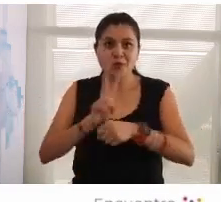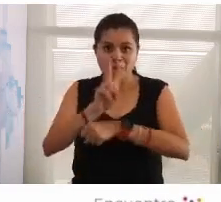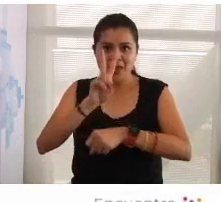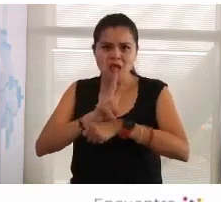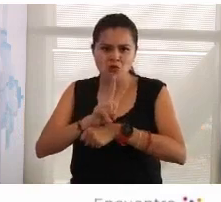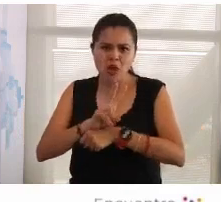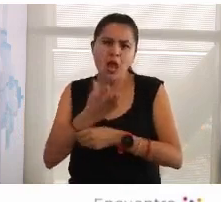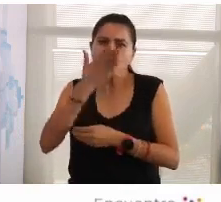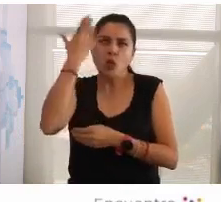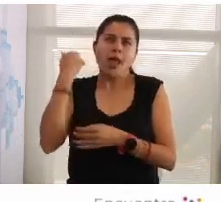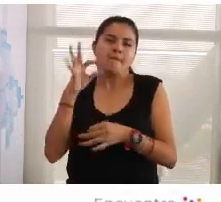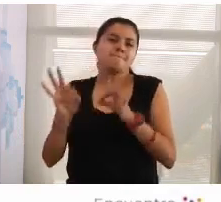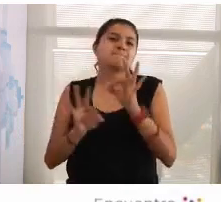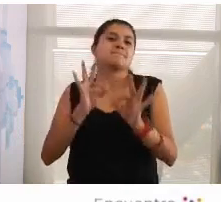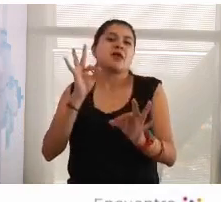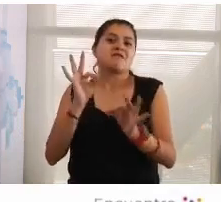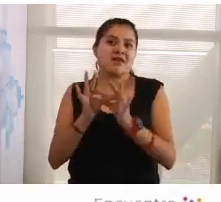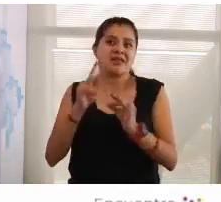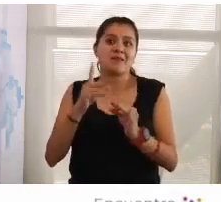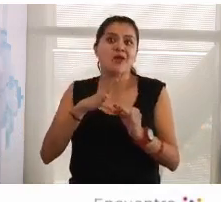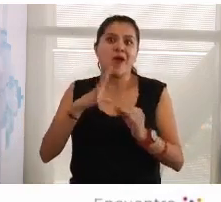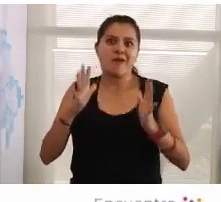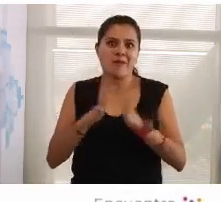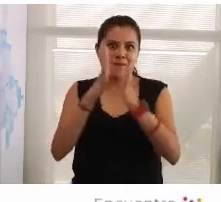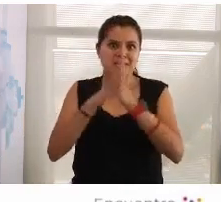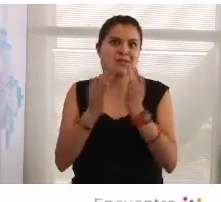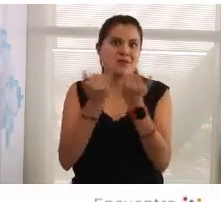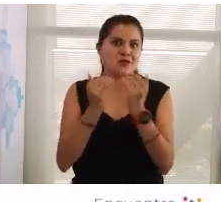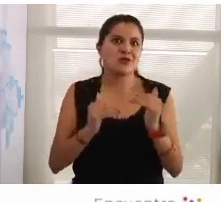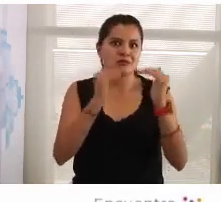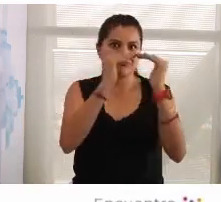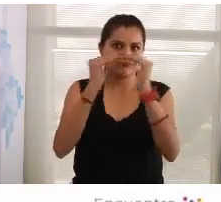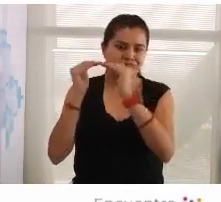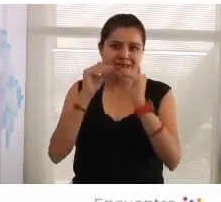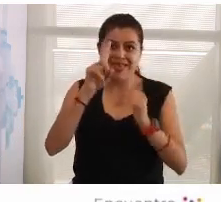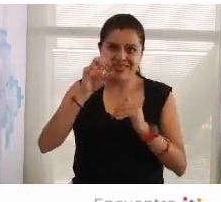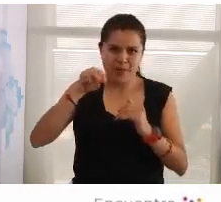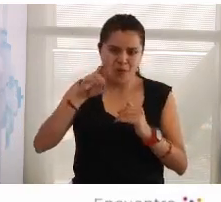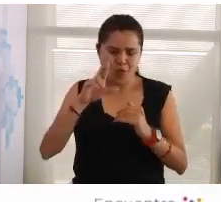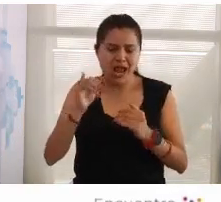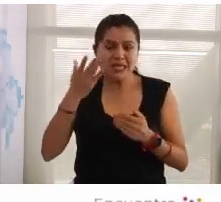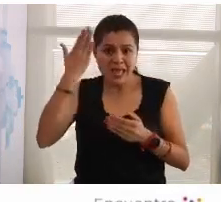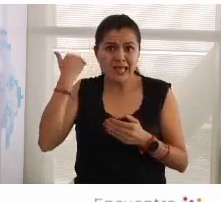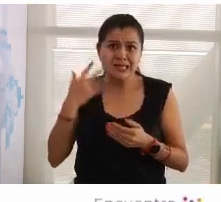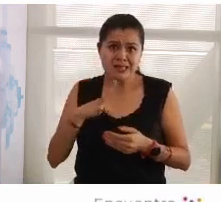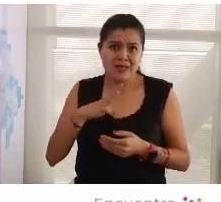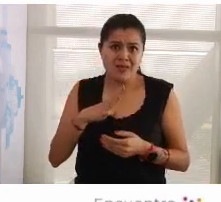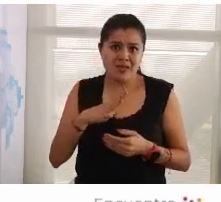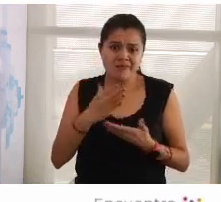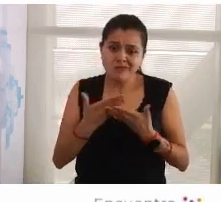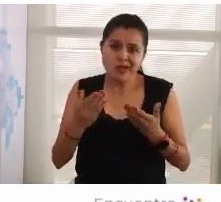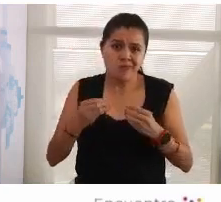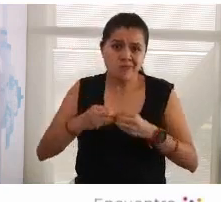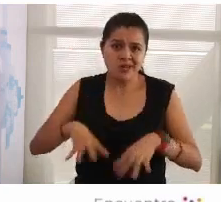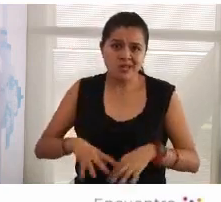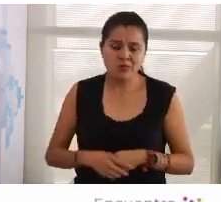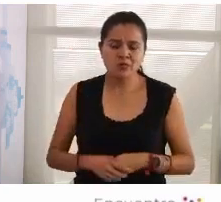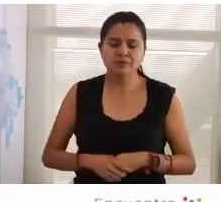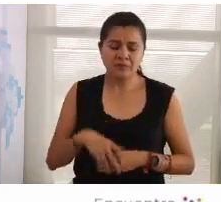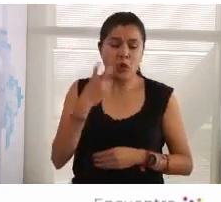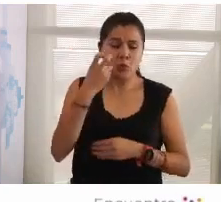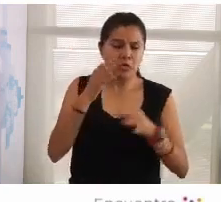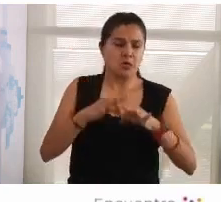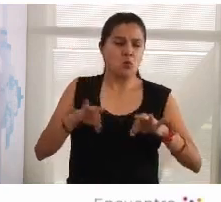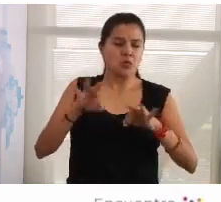buena, no era perfecta, pero era democracia. ¿Sabes? Y hay algo importantísimo que creo que tengo que rescatar de las